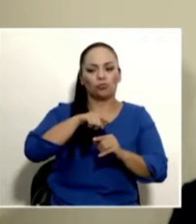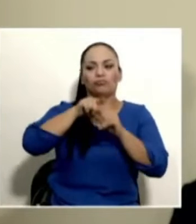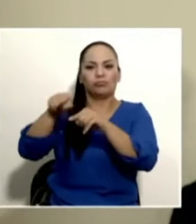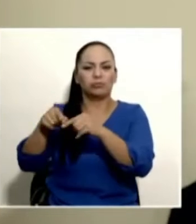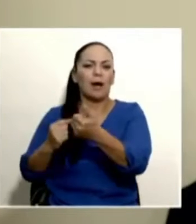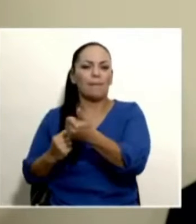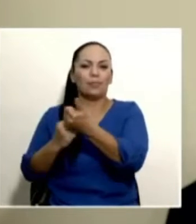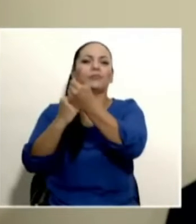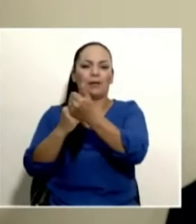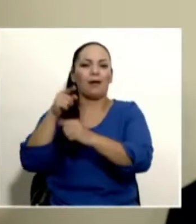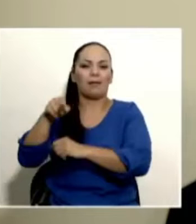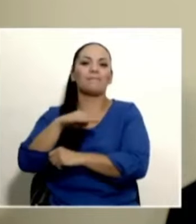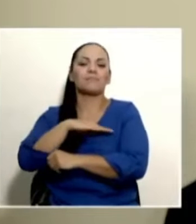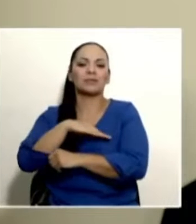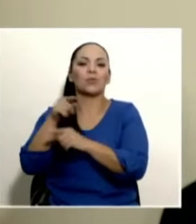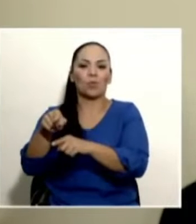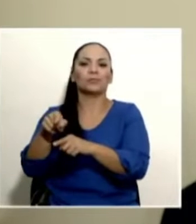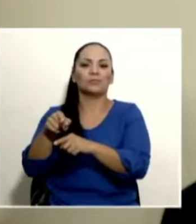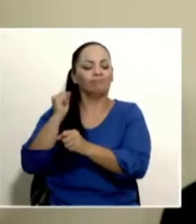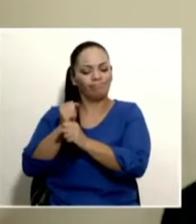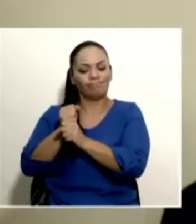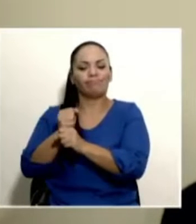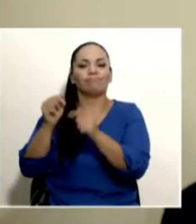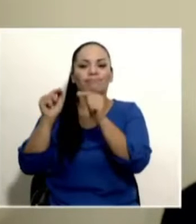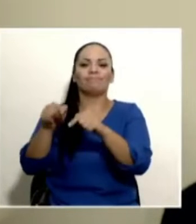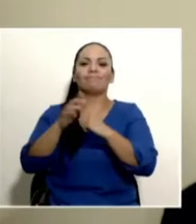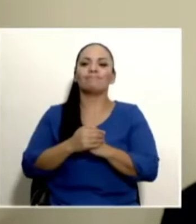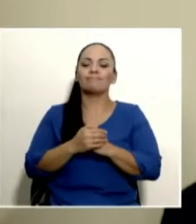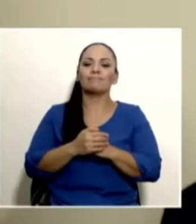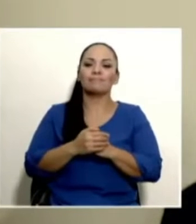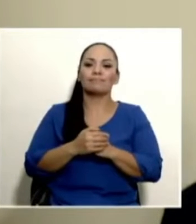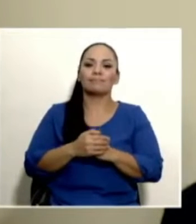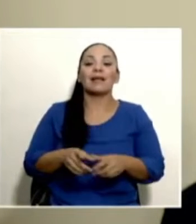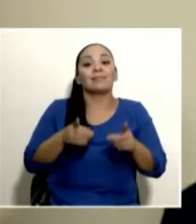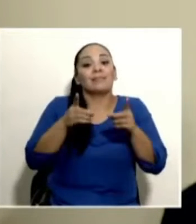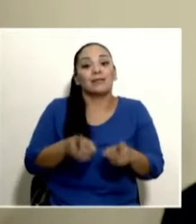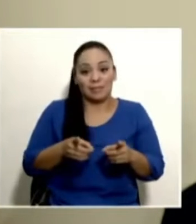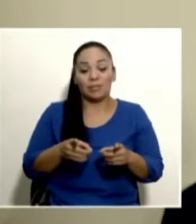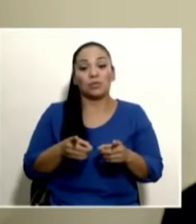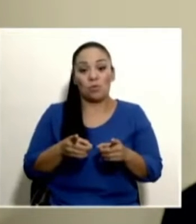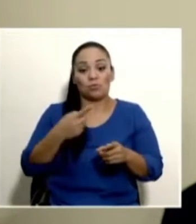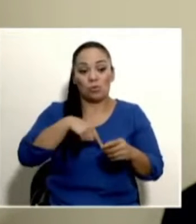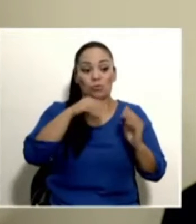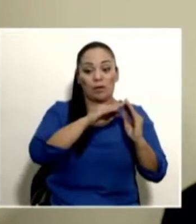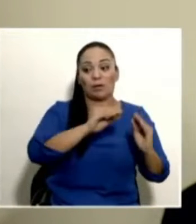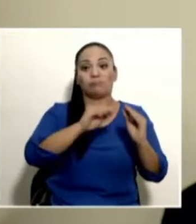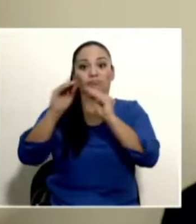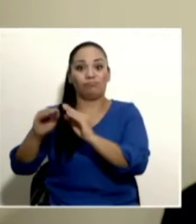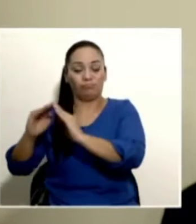que allí estamos realizando. Decisión que, por supuesto, no sólo